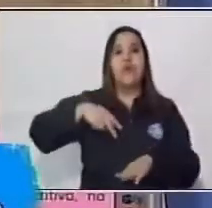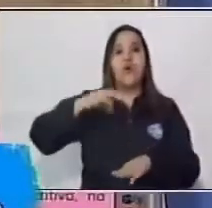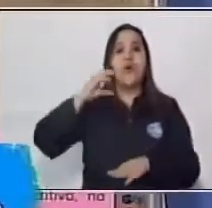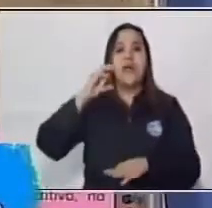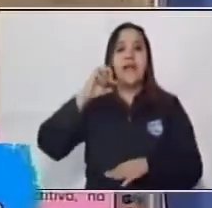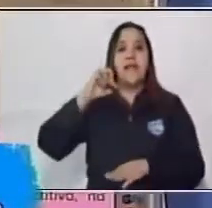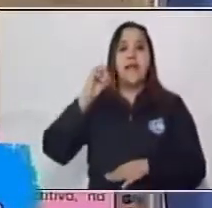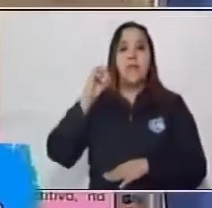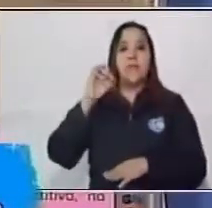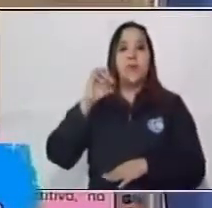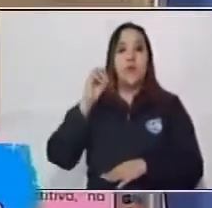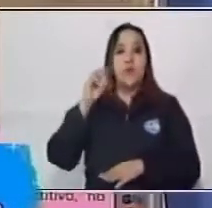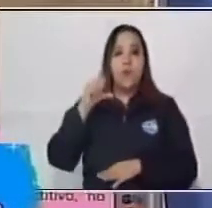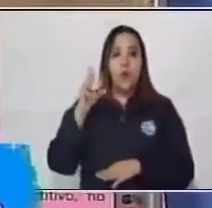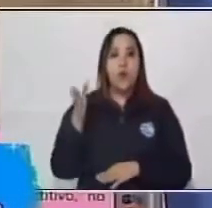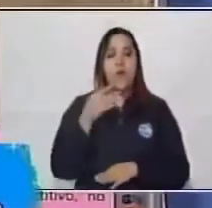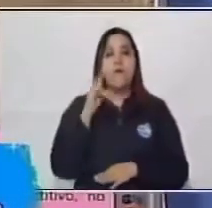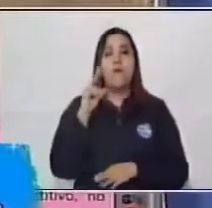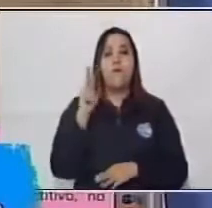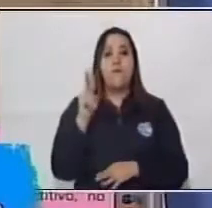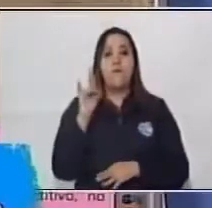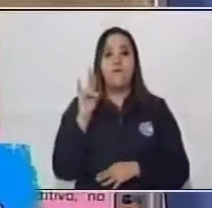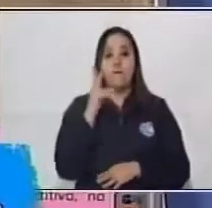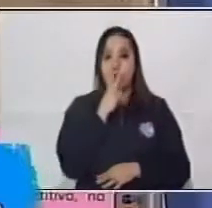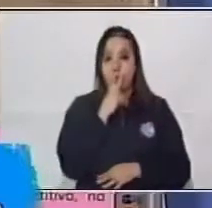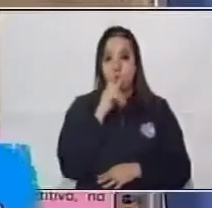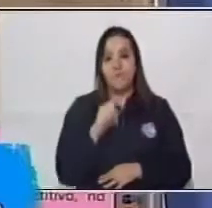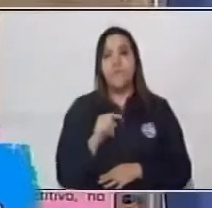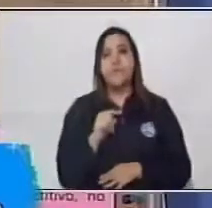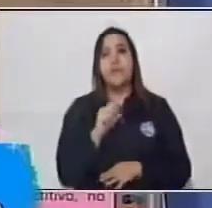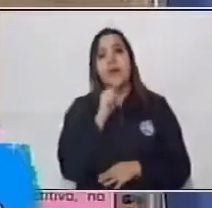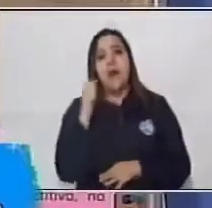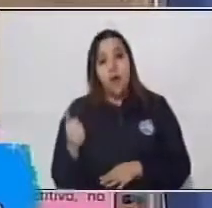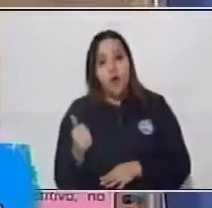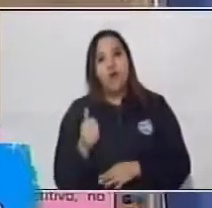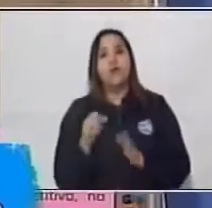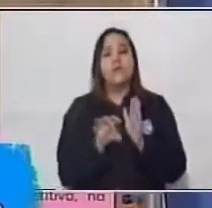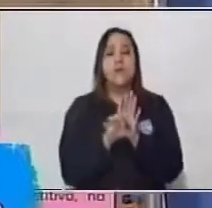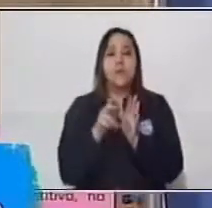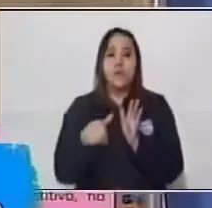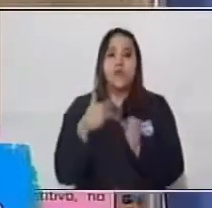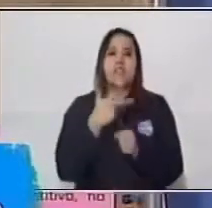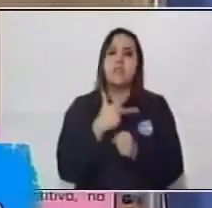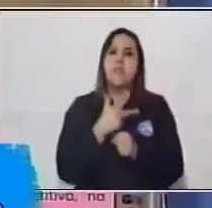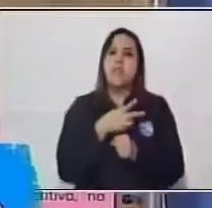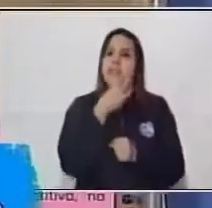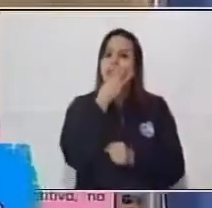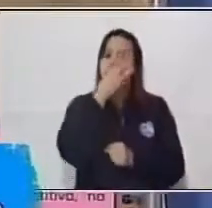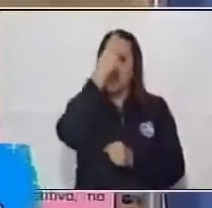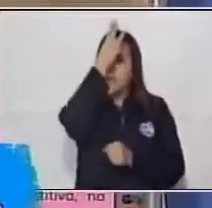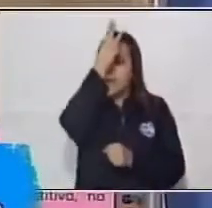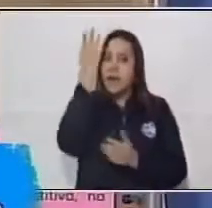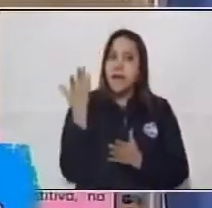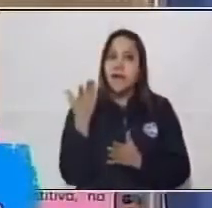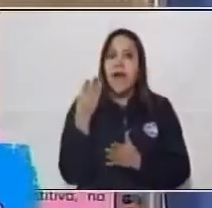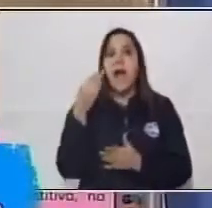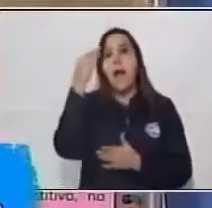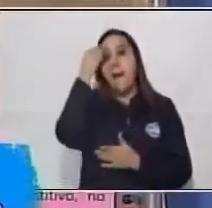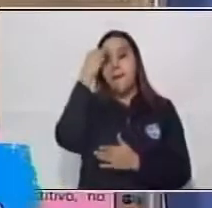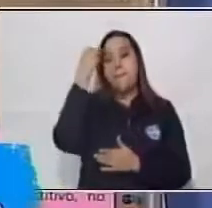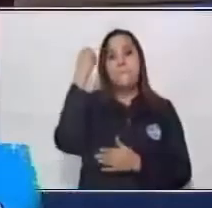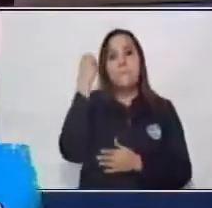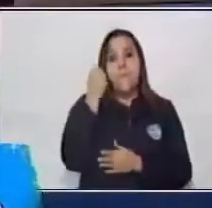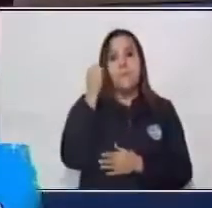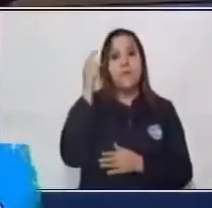también con el rabinal aquí. Entre otras de sus obras principales para los mayas está el memorial de Tectán